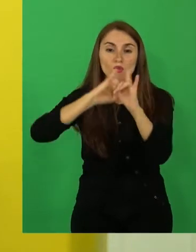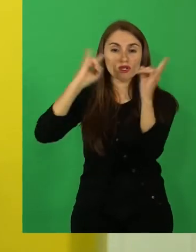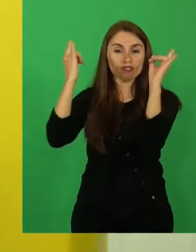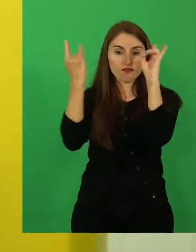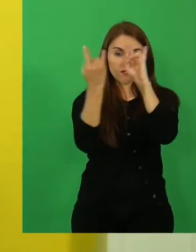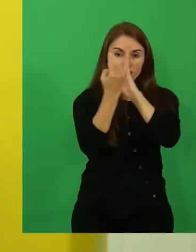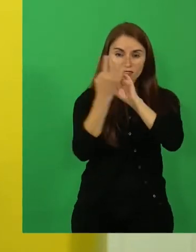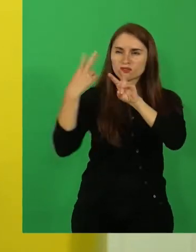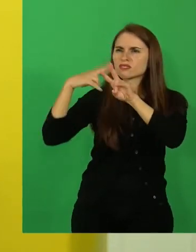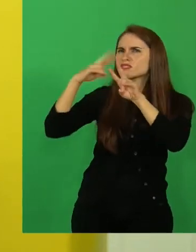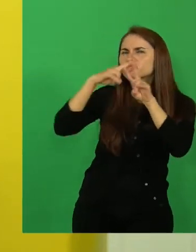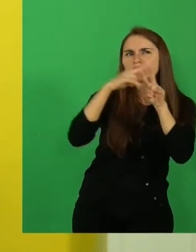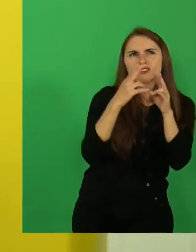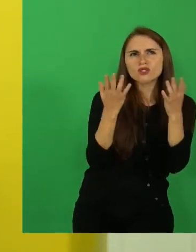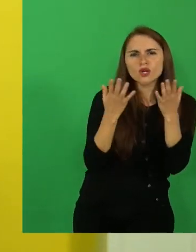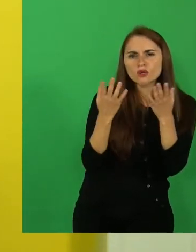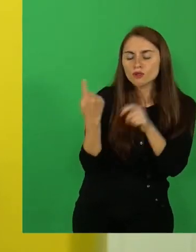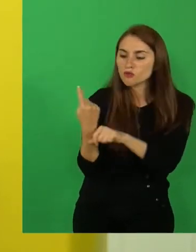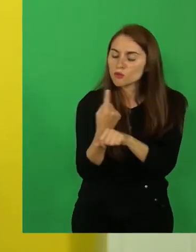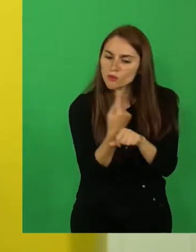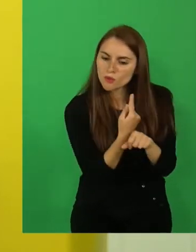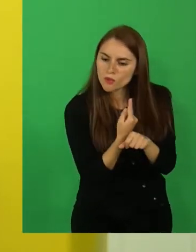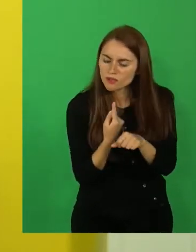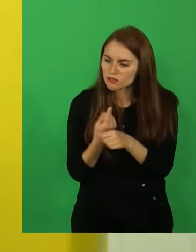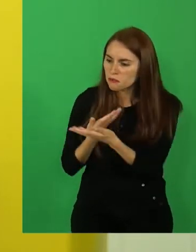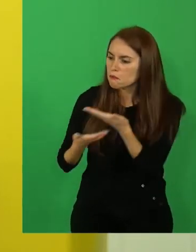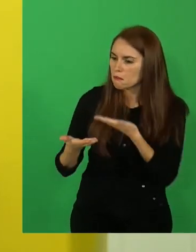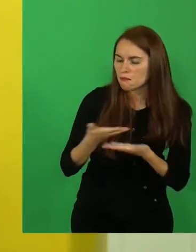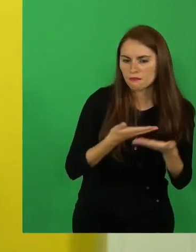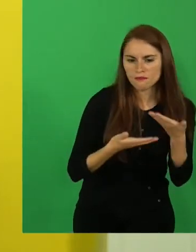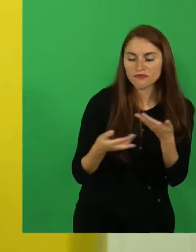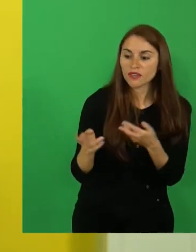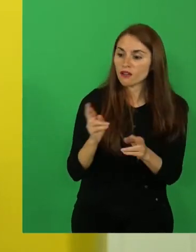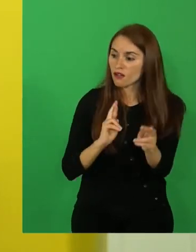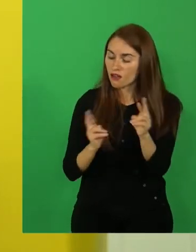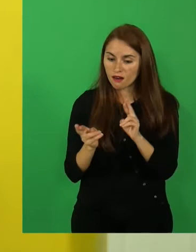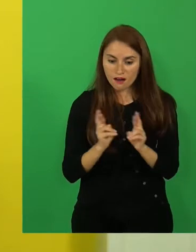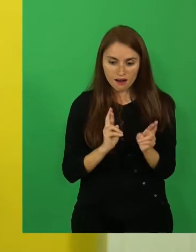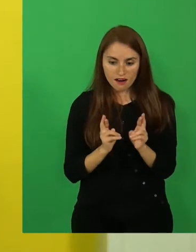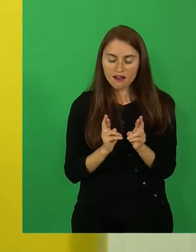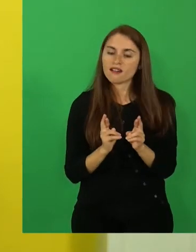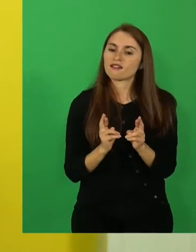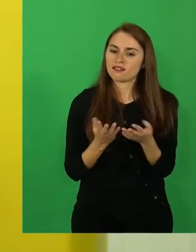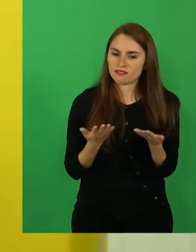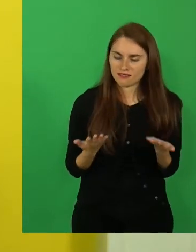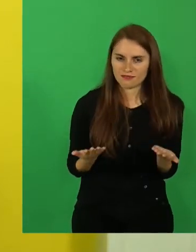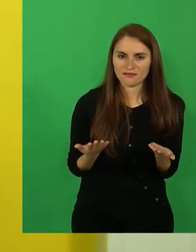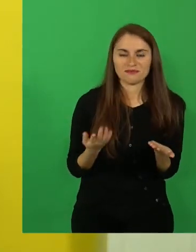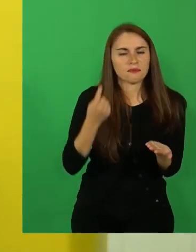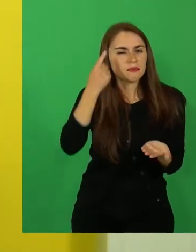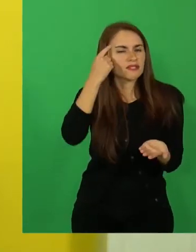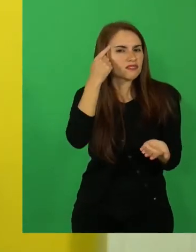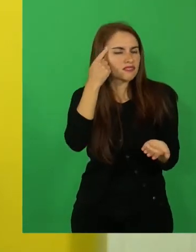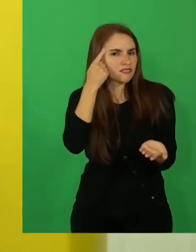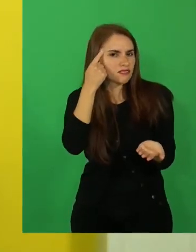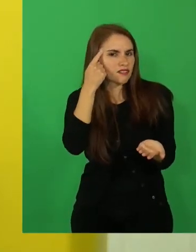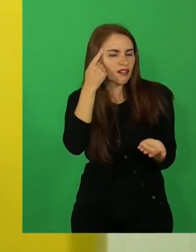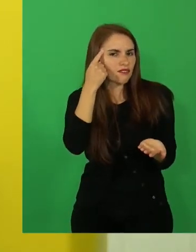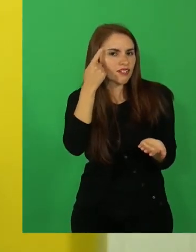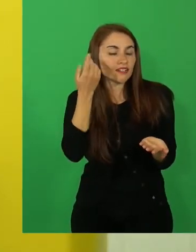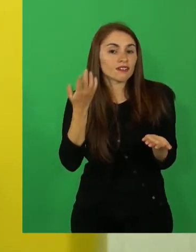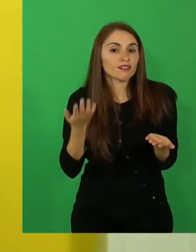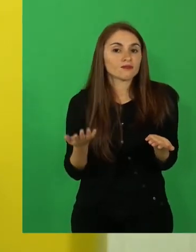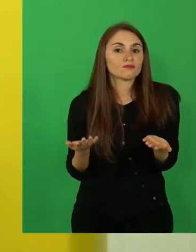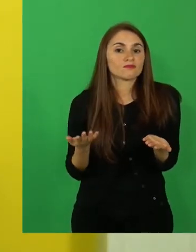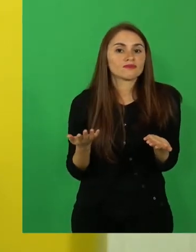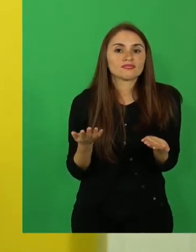y se daban respuestas. Y ellos pensaban que